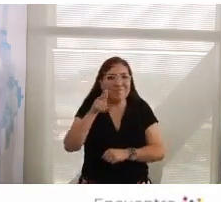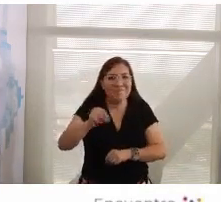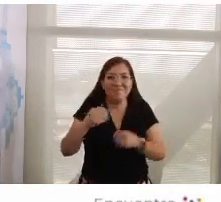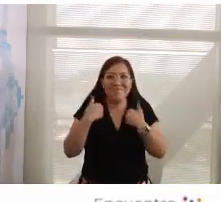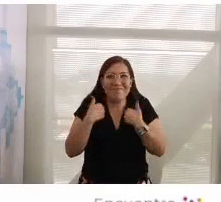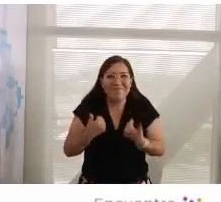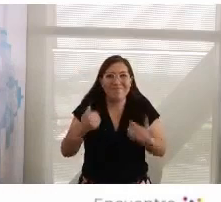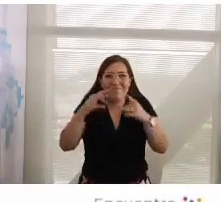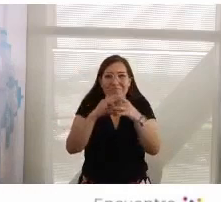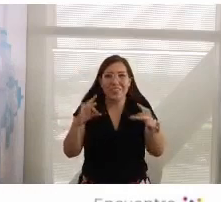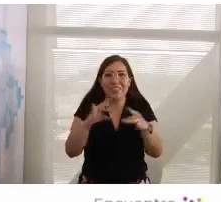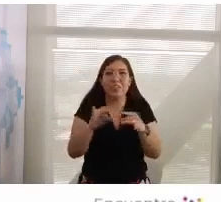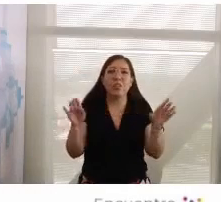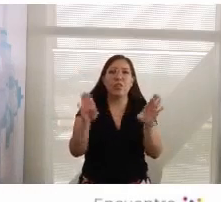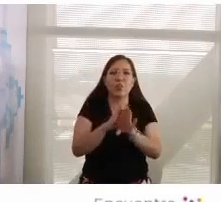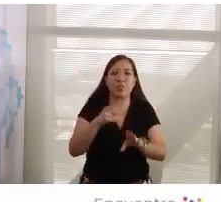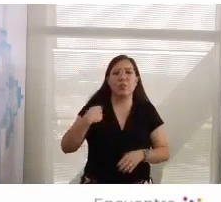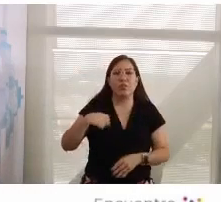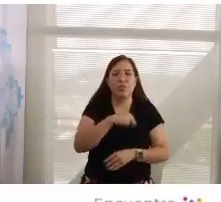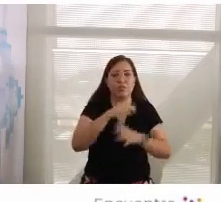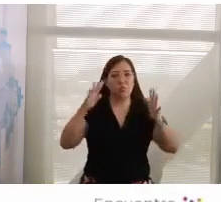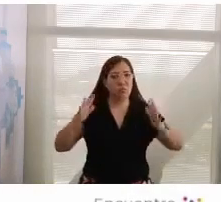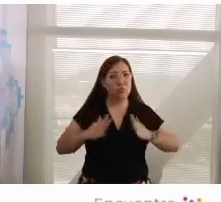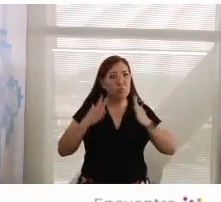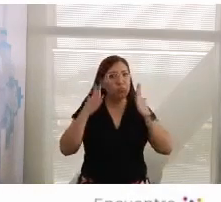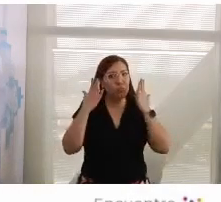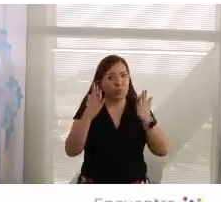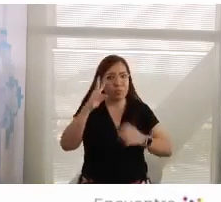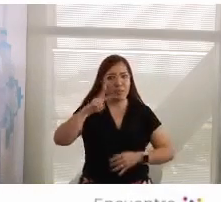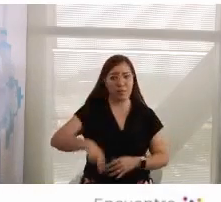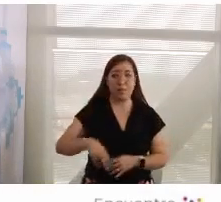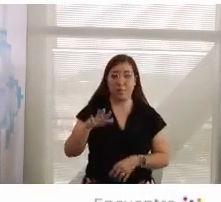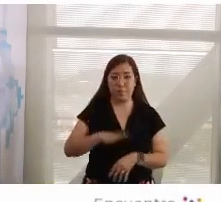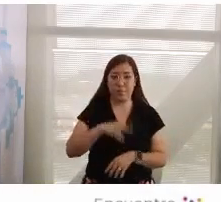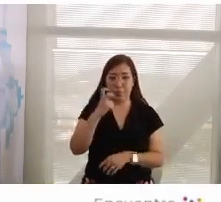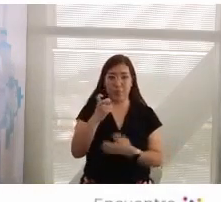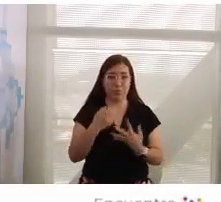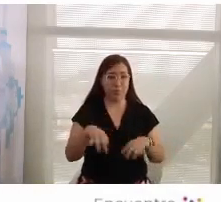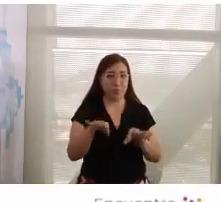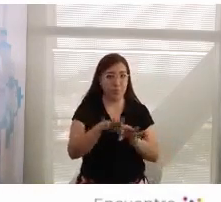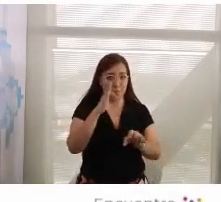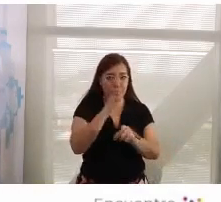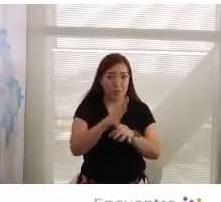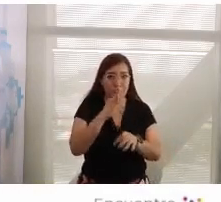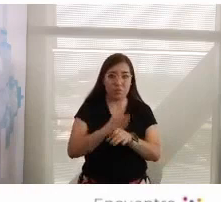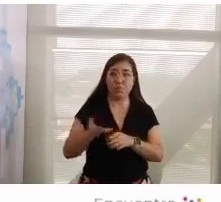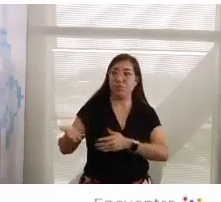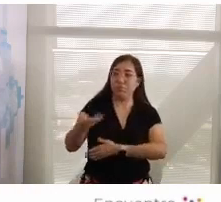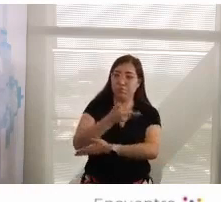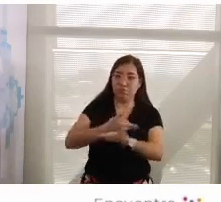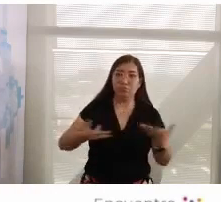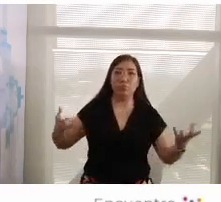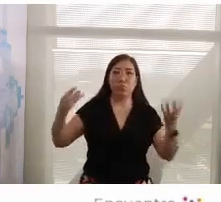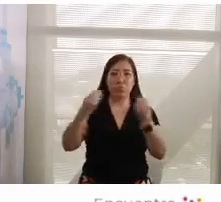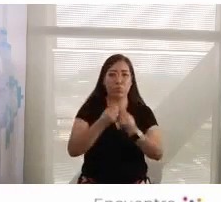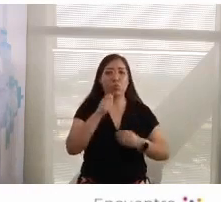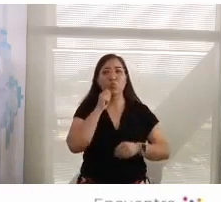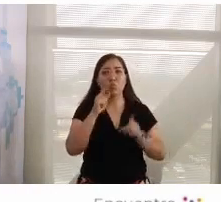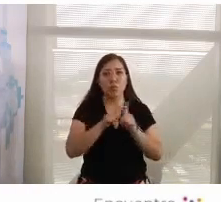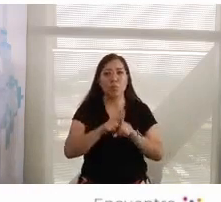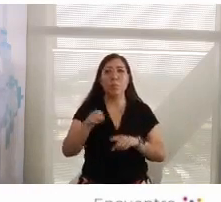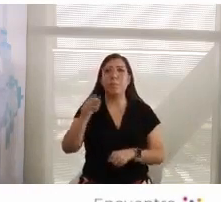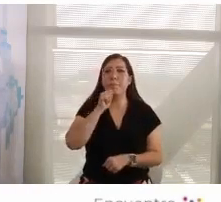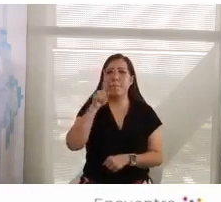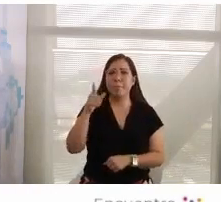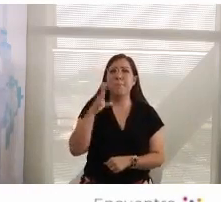Estamos sorprendidos. Por tanto, es muy importante encuentros como el inverno americano y todos los demás encuentros de red